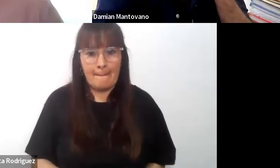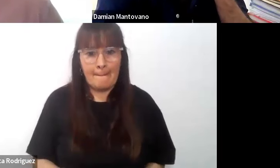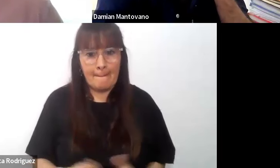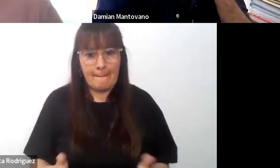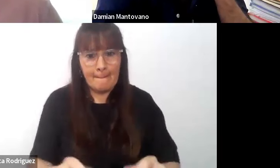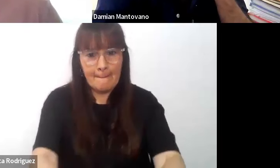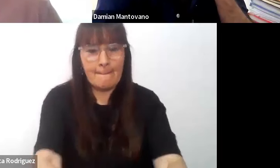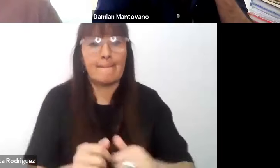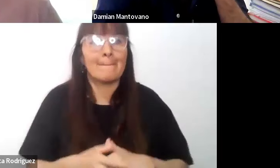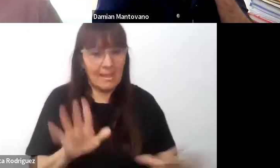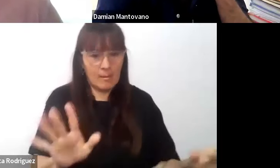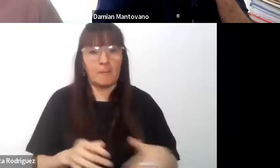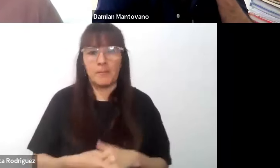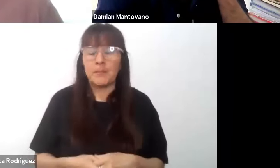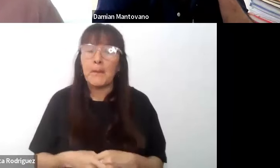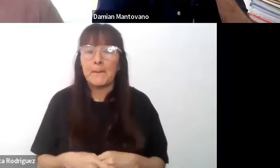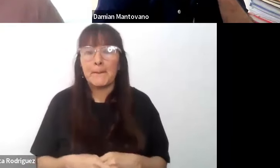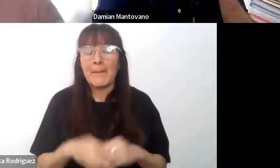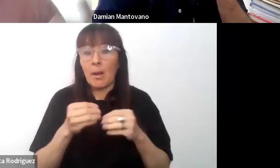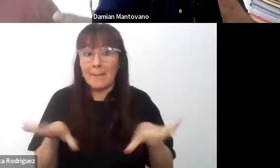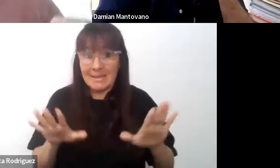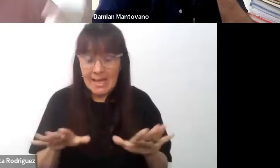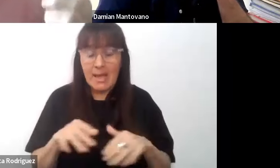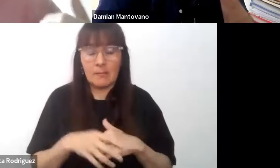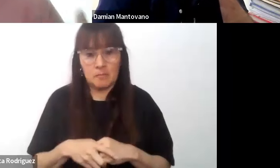Voy a empezar quizá